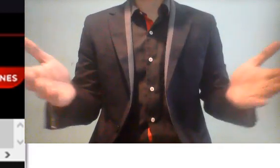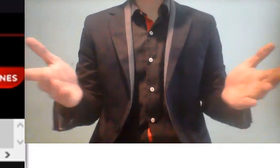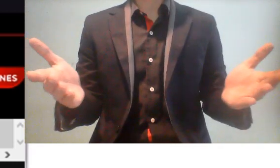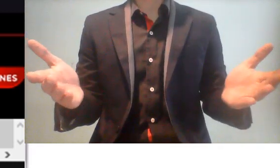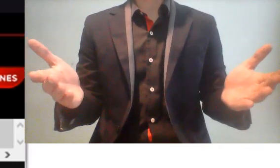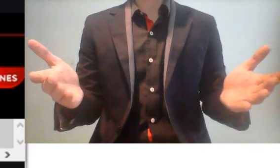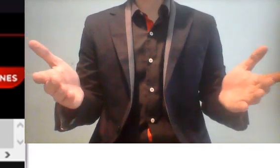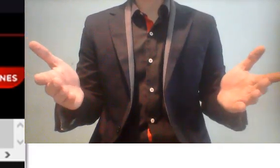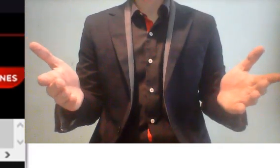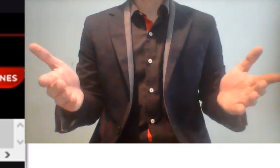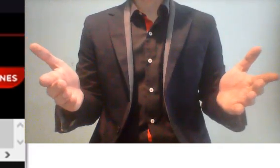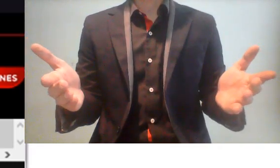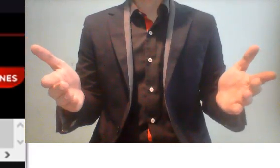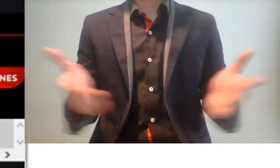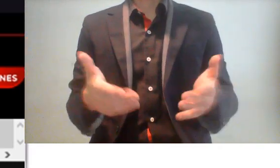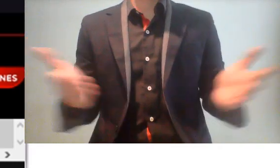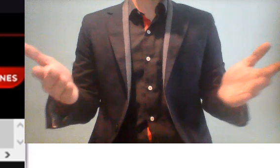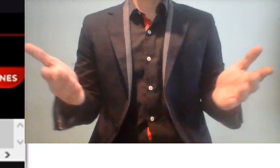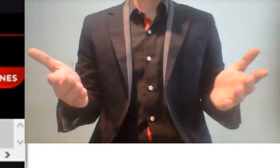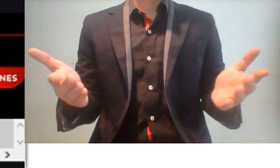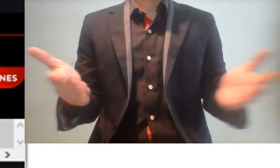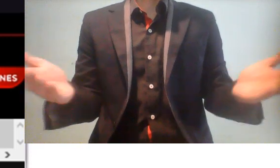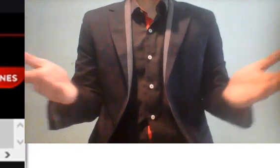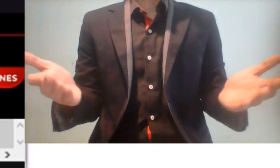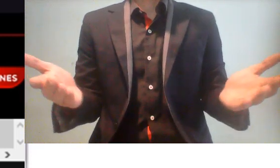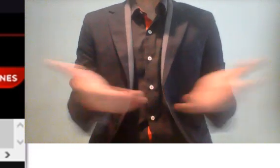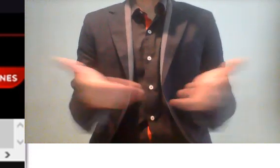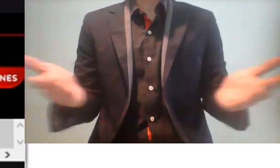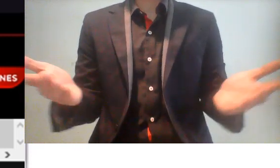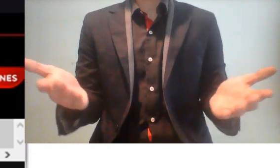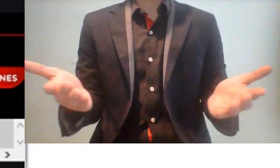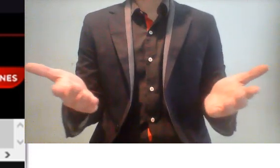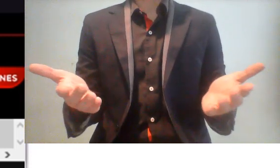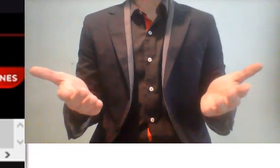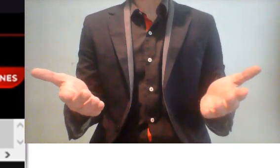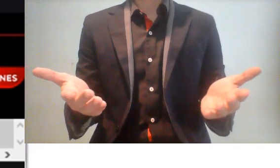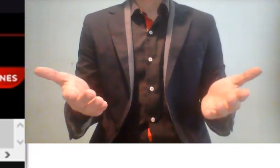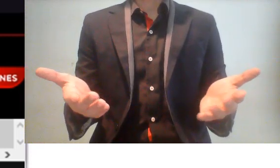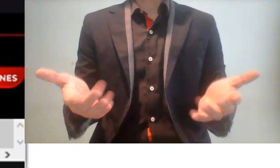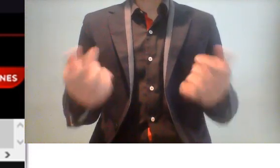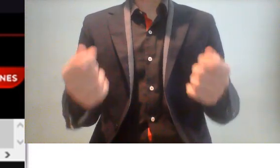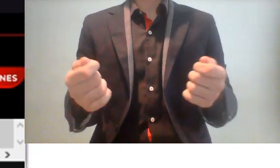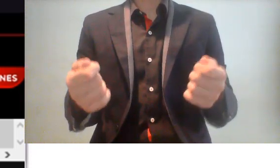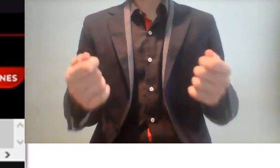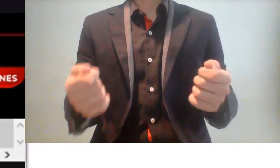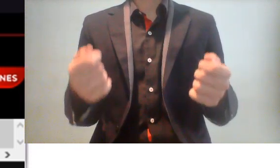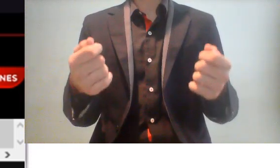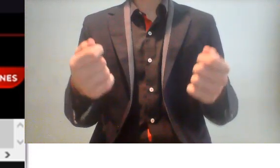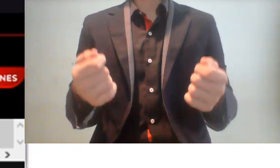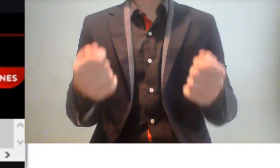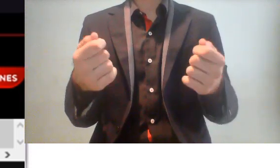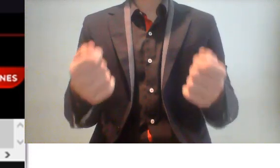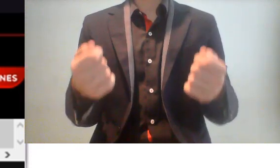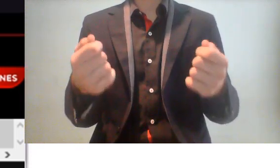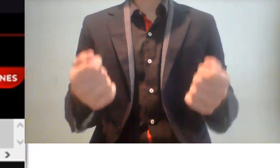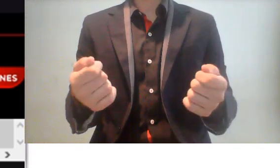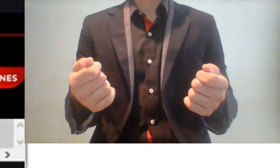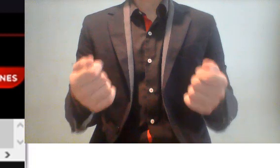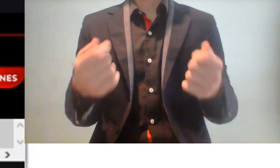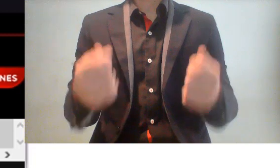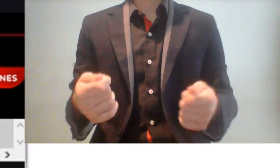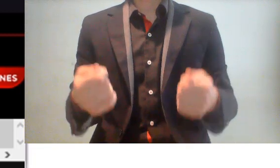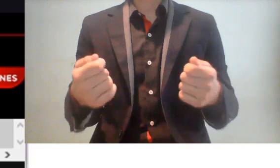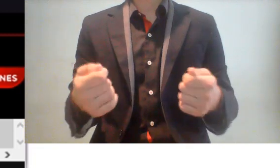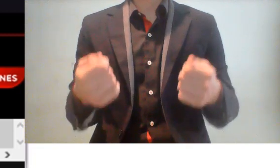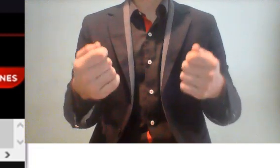las cosas cambiarían bastante. Pero, ¿qué pasa? Que no, no está ocurriendo eso. El dinero se queda solamente para algunas personas